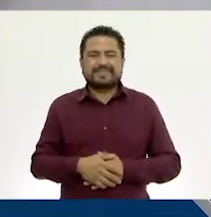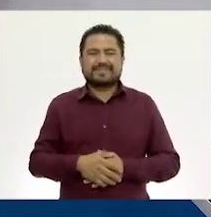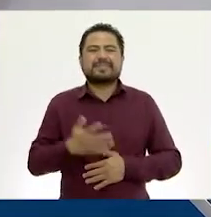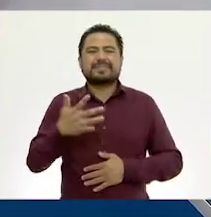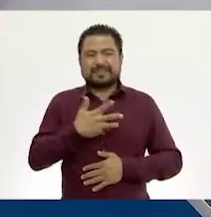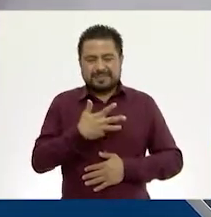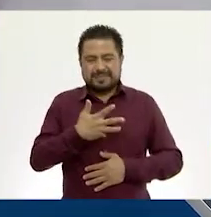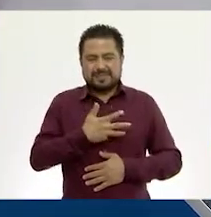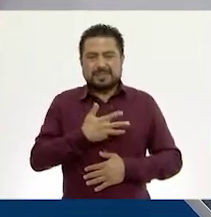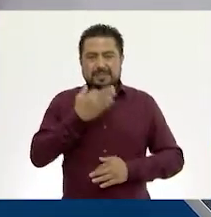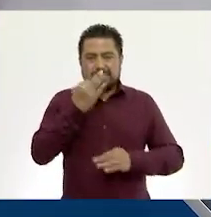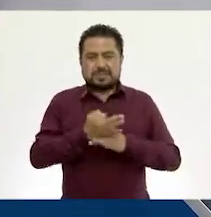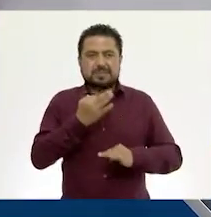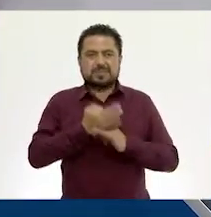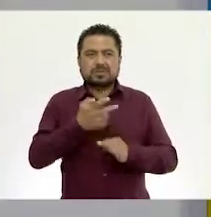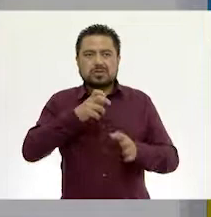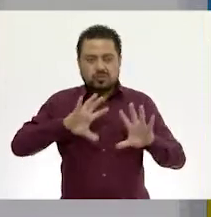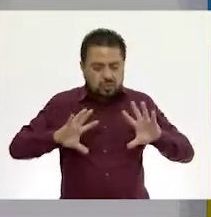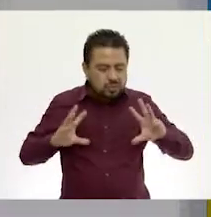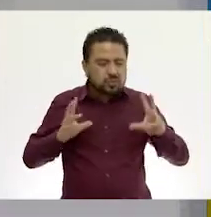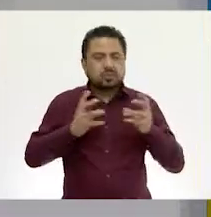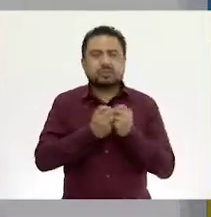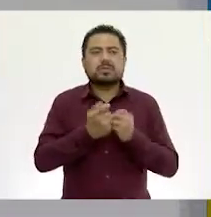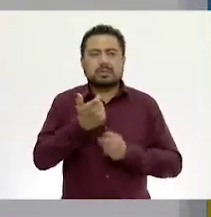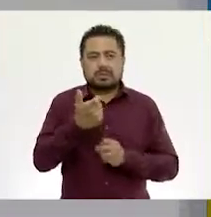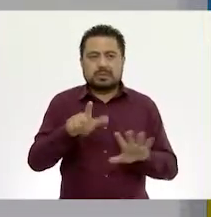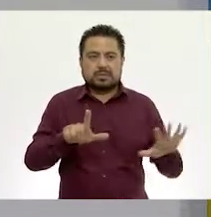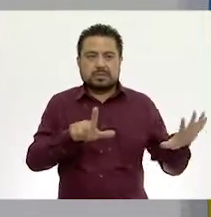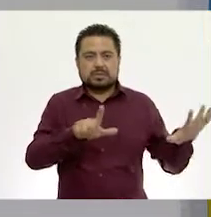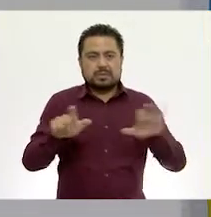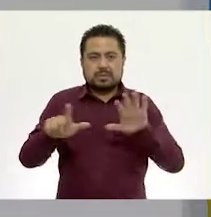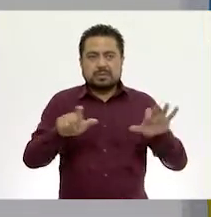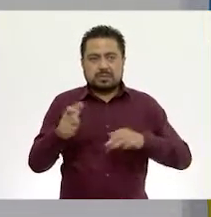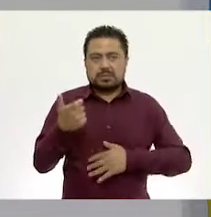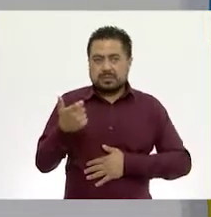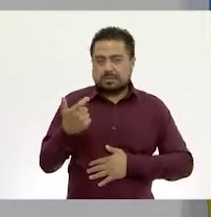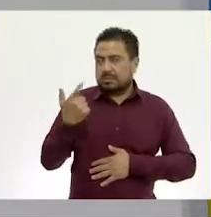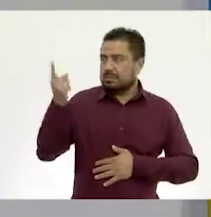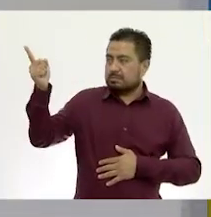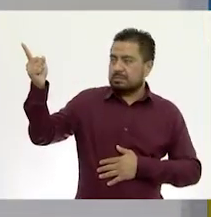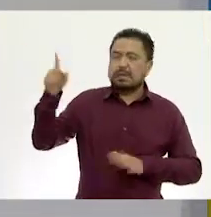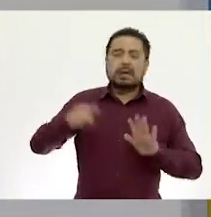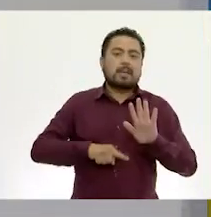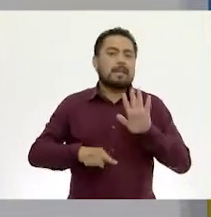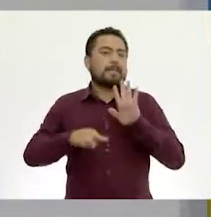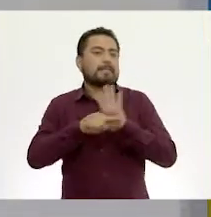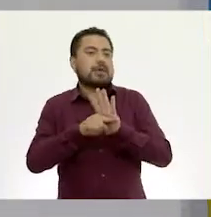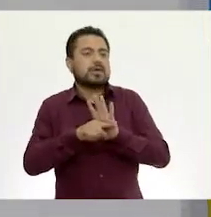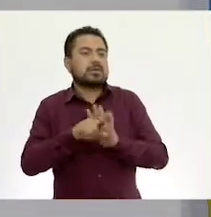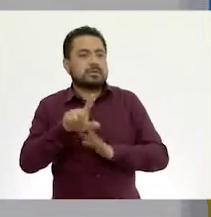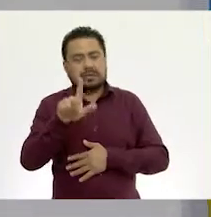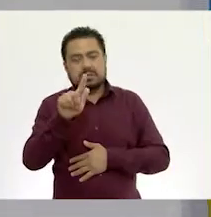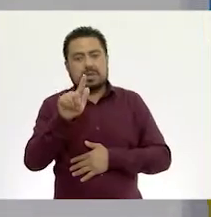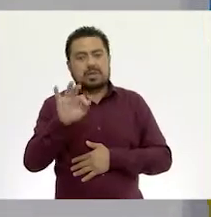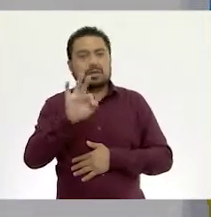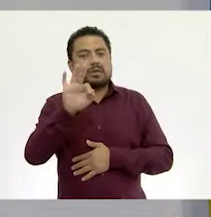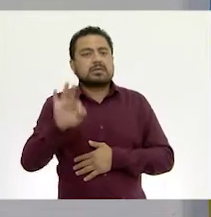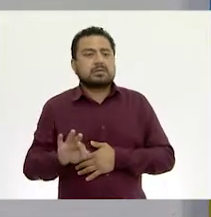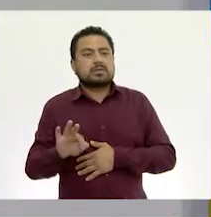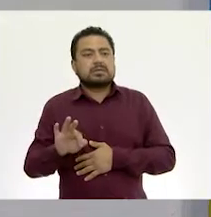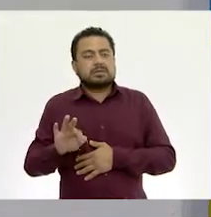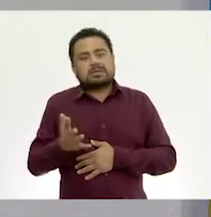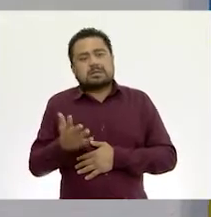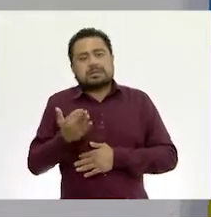Tenemos la cantidad total que son 700 pesos menos los 70 pesos del descuento,